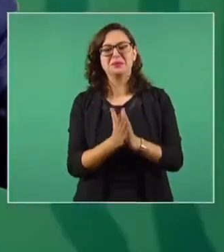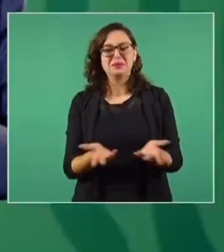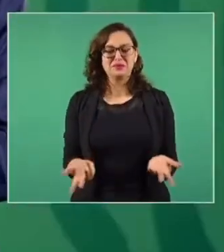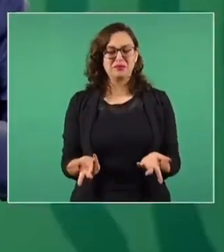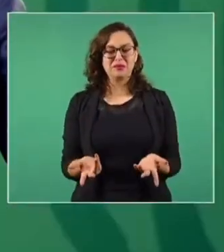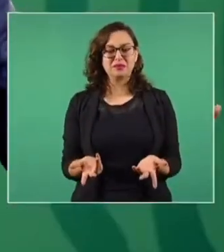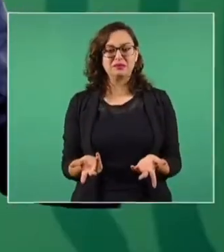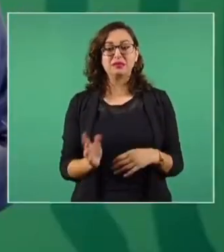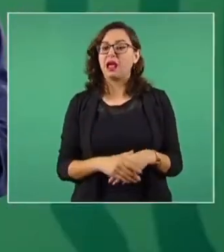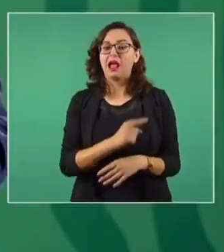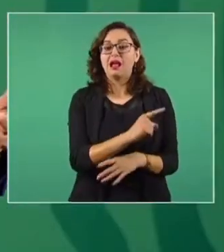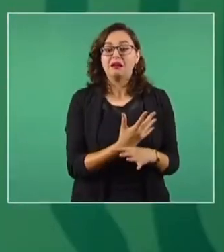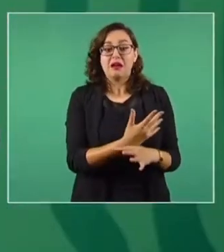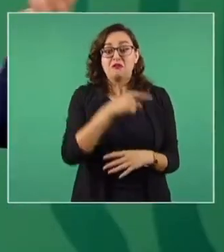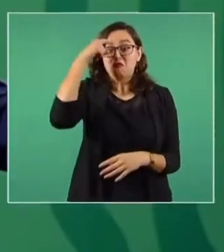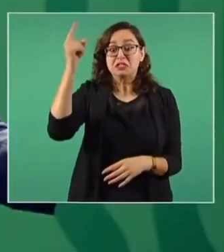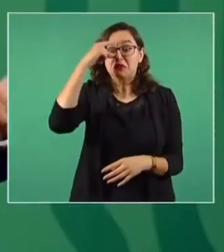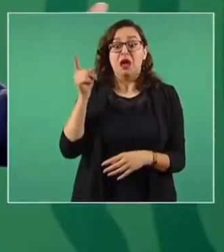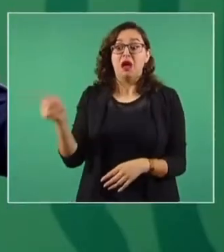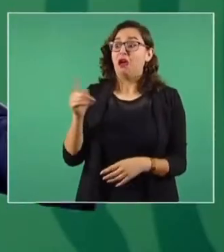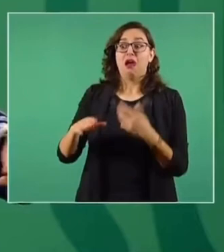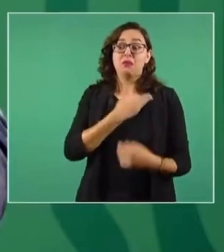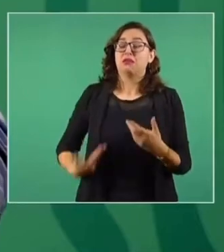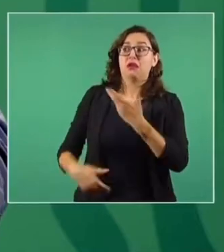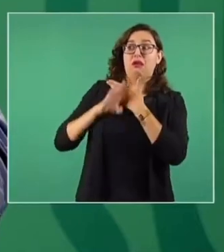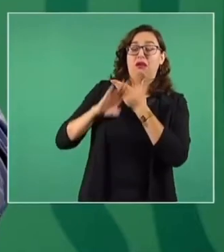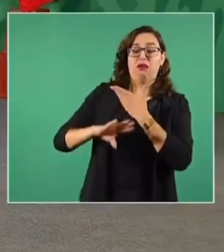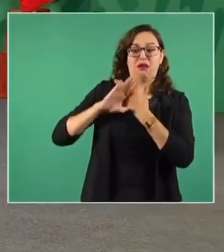Se les hace fácil, ¿no? Es decir, me persiguen, me persiguen.